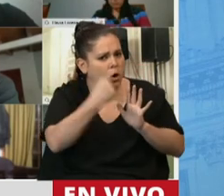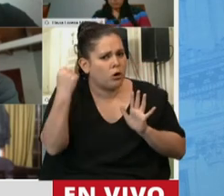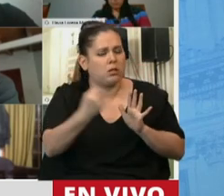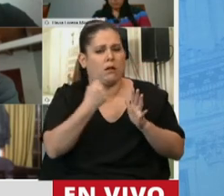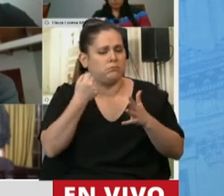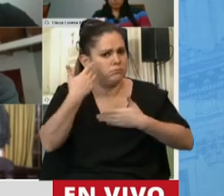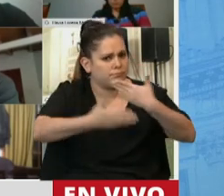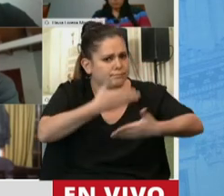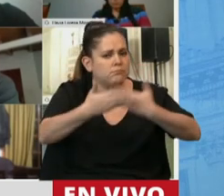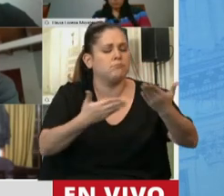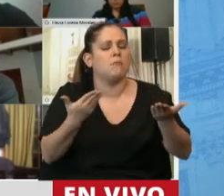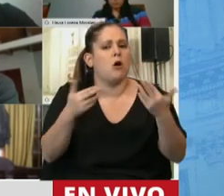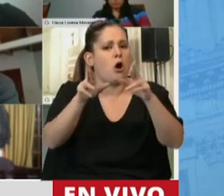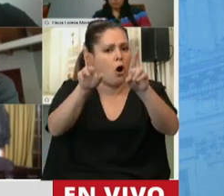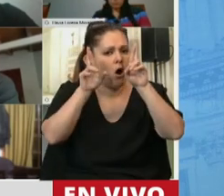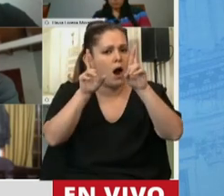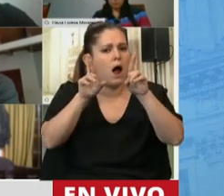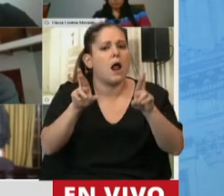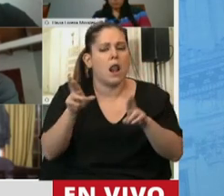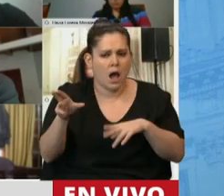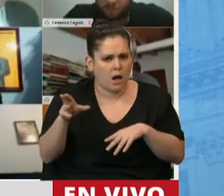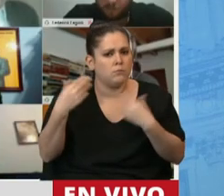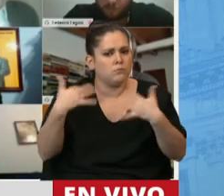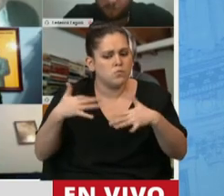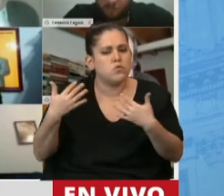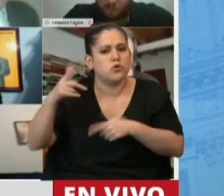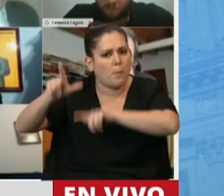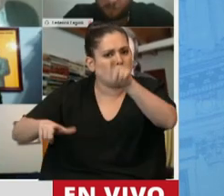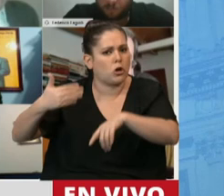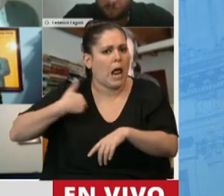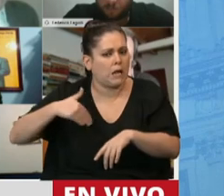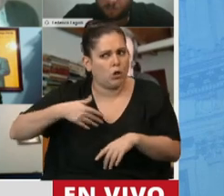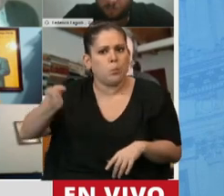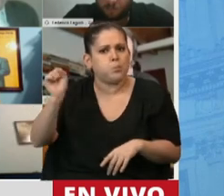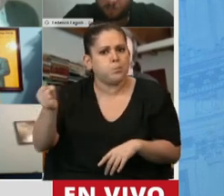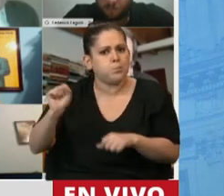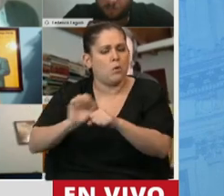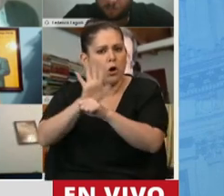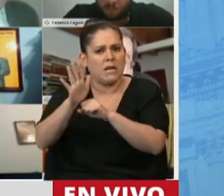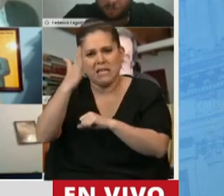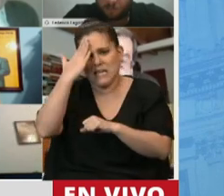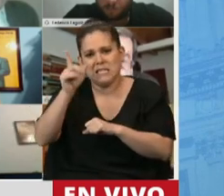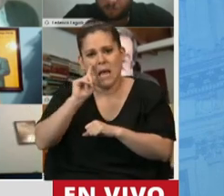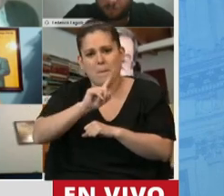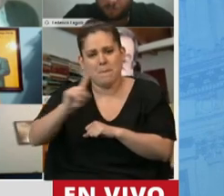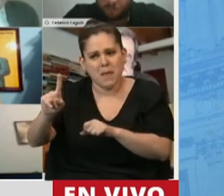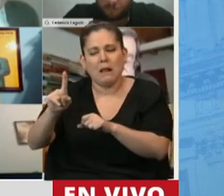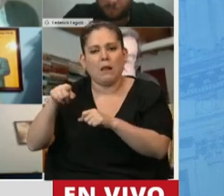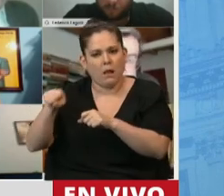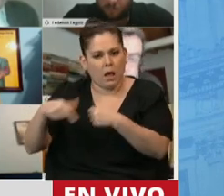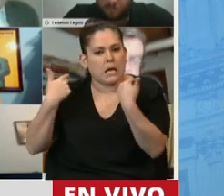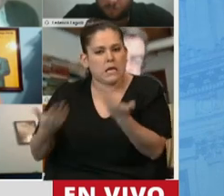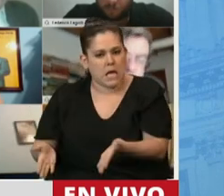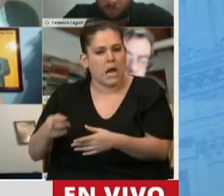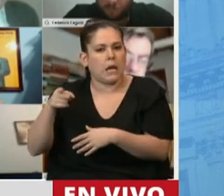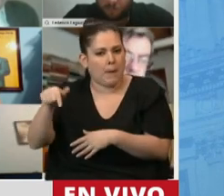Ojalá que sean muchos, los argentinos que han pasado por coronavirus, son 15.000, que se aniven a partir de